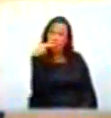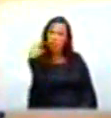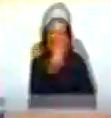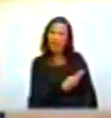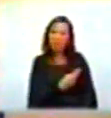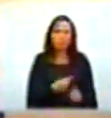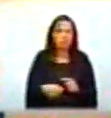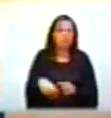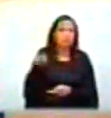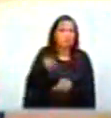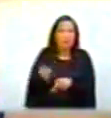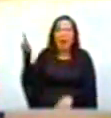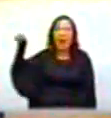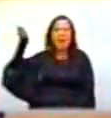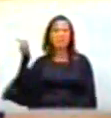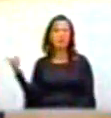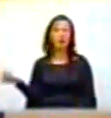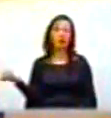Escandalizados allá.